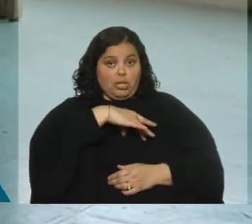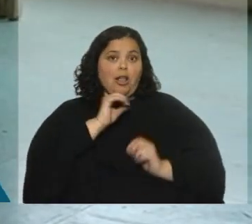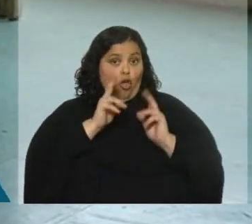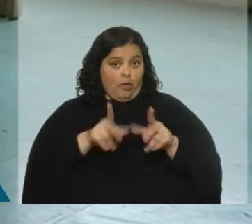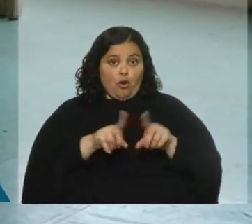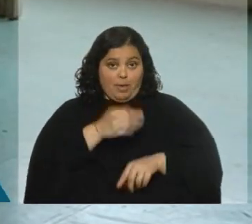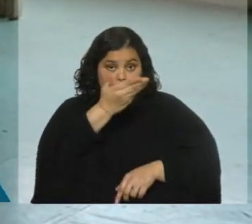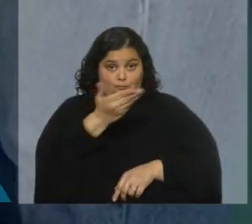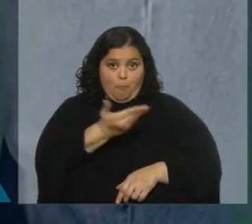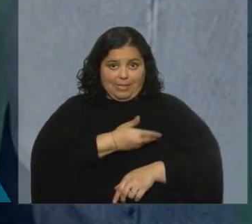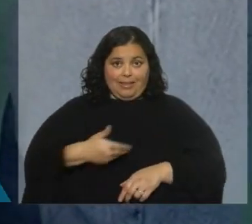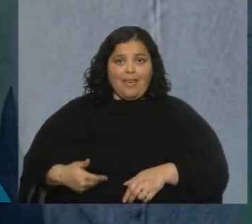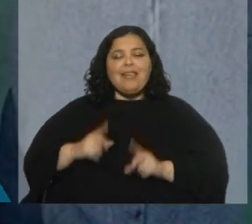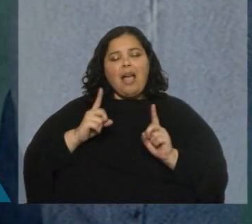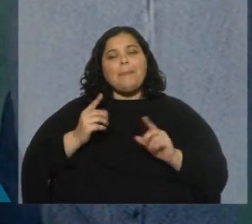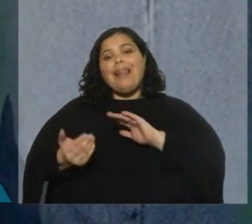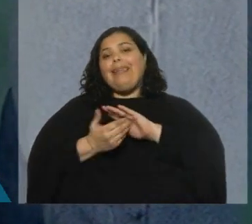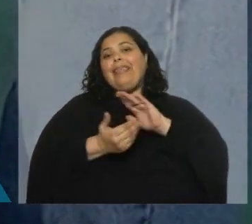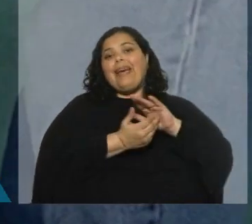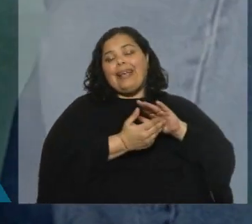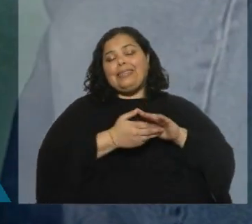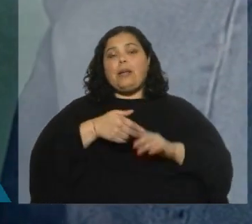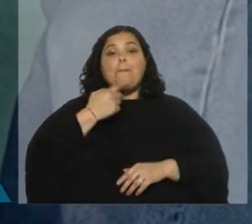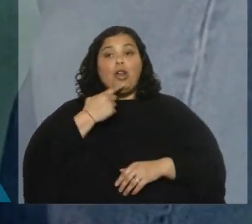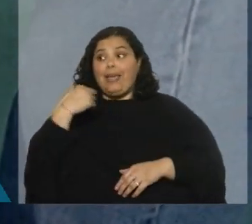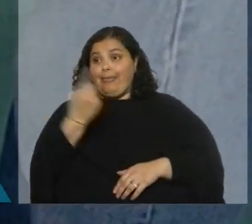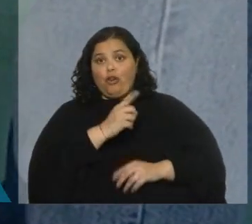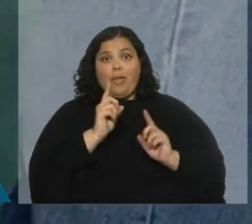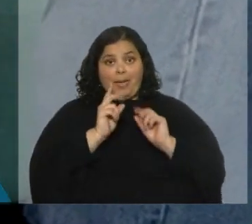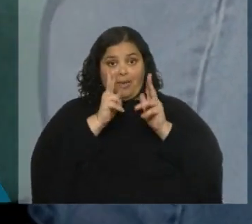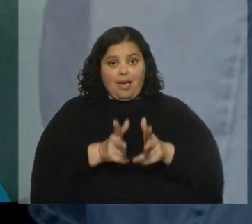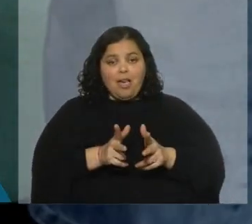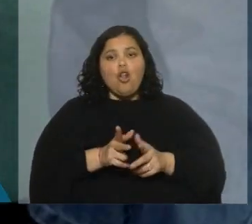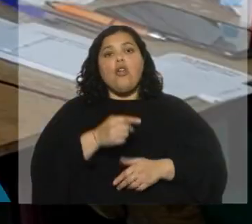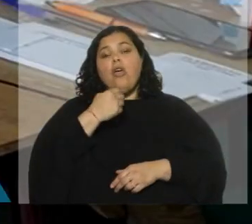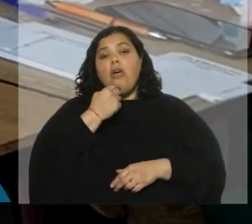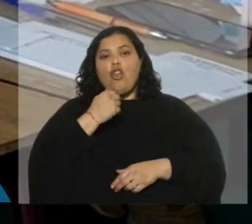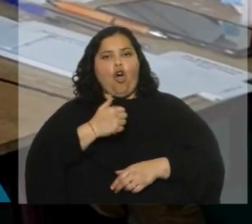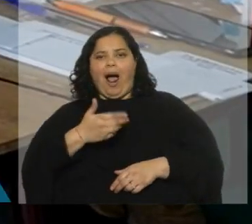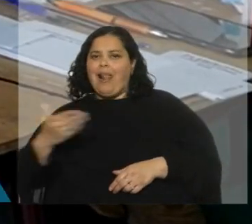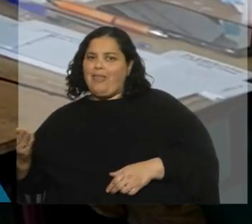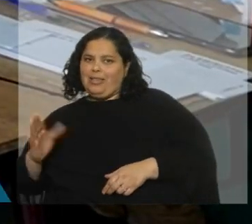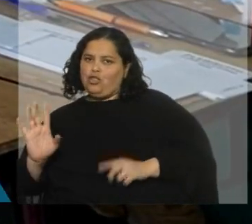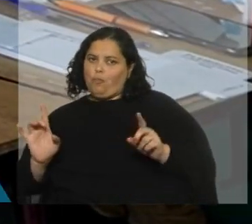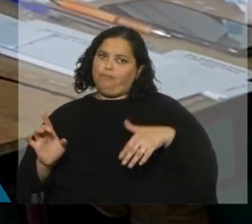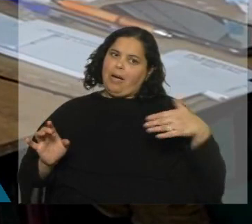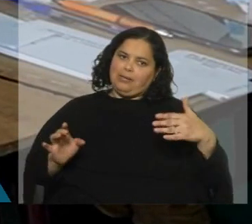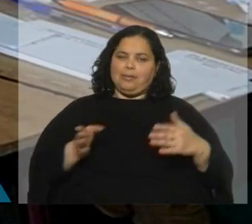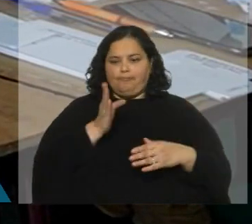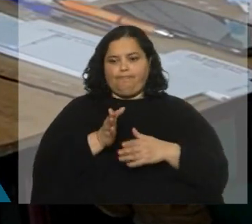presidente, lo dijeron los líderes, los principales dirigentes políticos, no los que están más a la derecha del aspecto político, pero sí